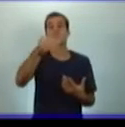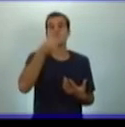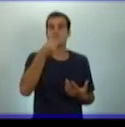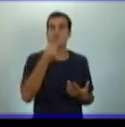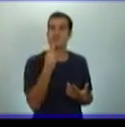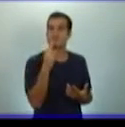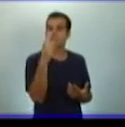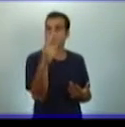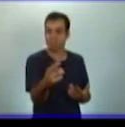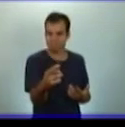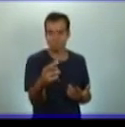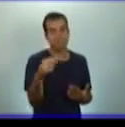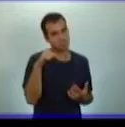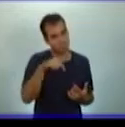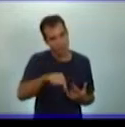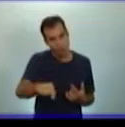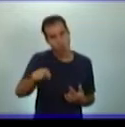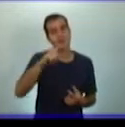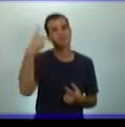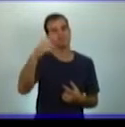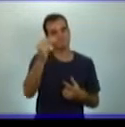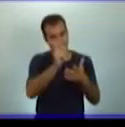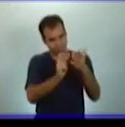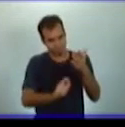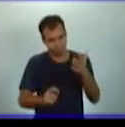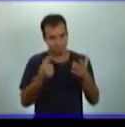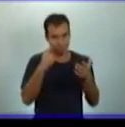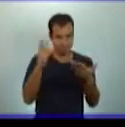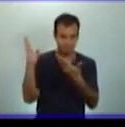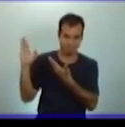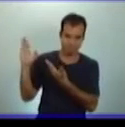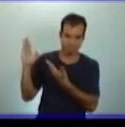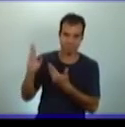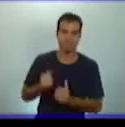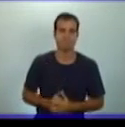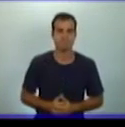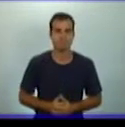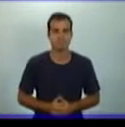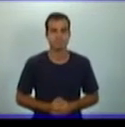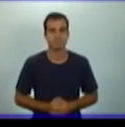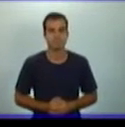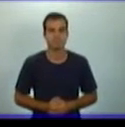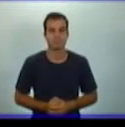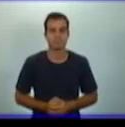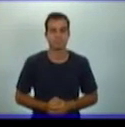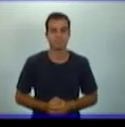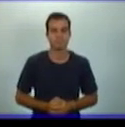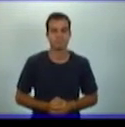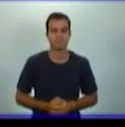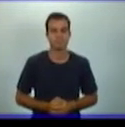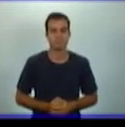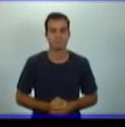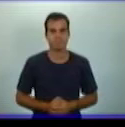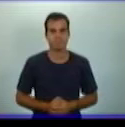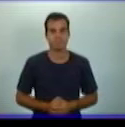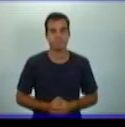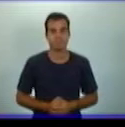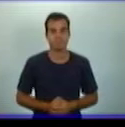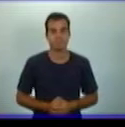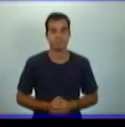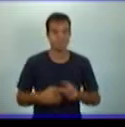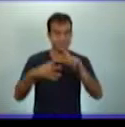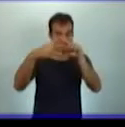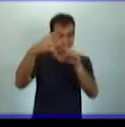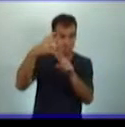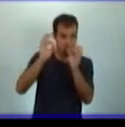la siguiente actividad. ¿Cómo dice la siguiente actividad? Sobre las constituciones manvisas,